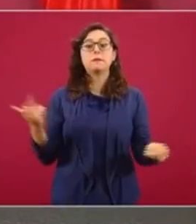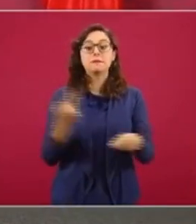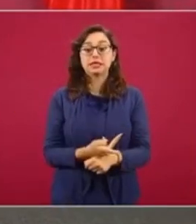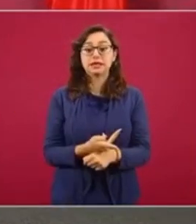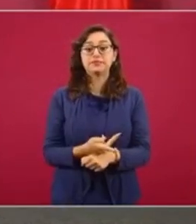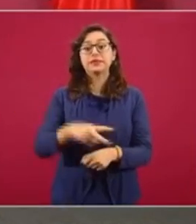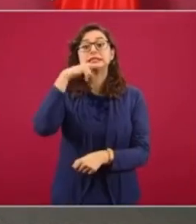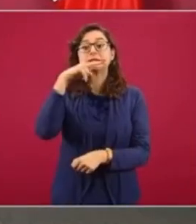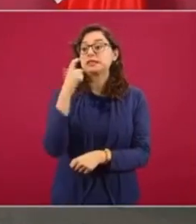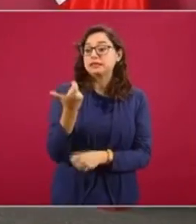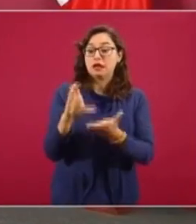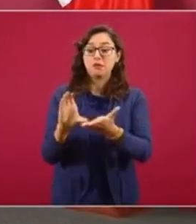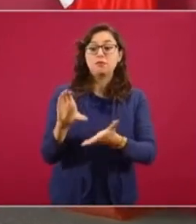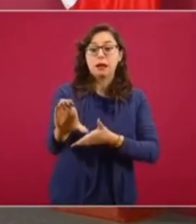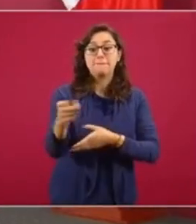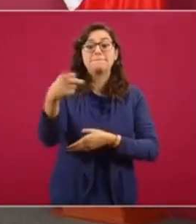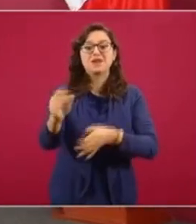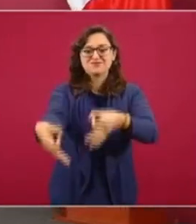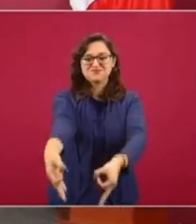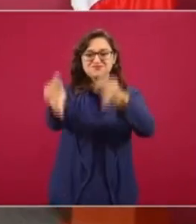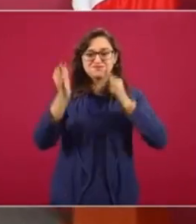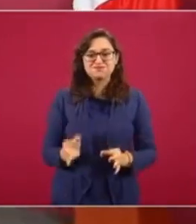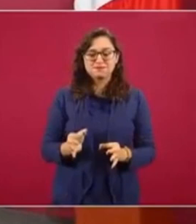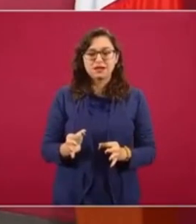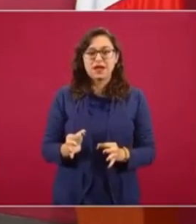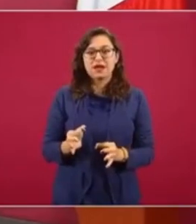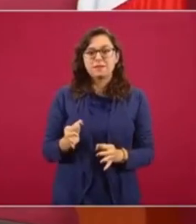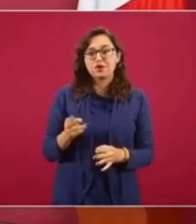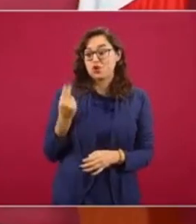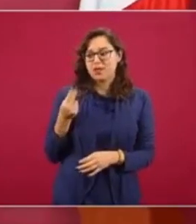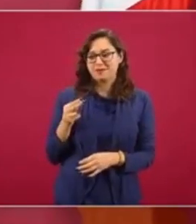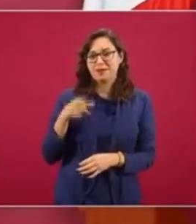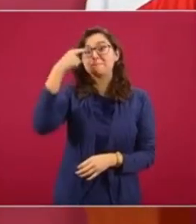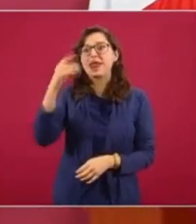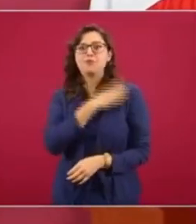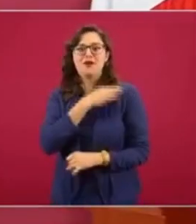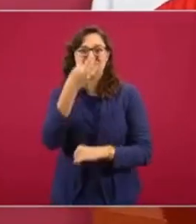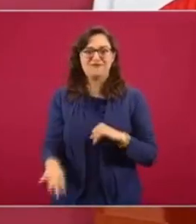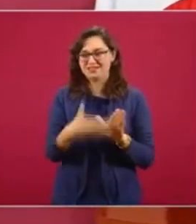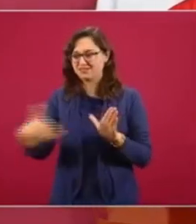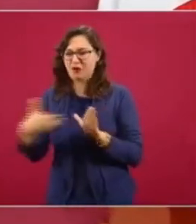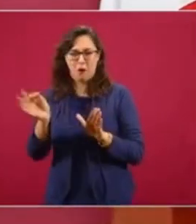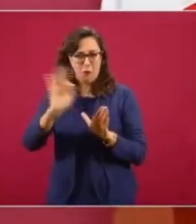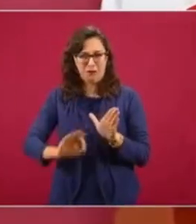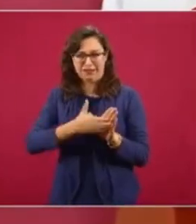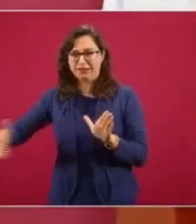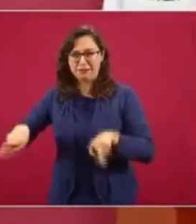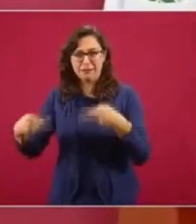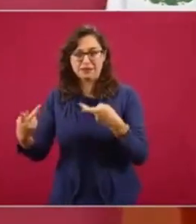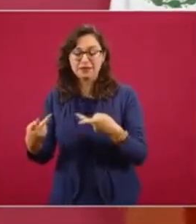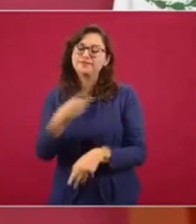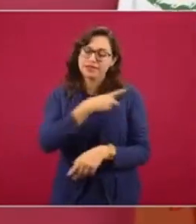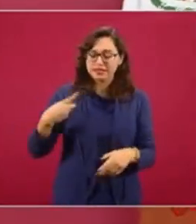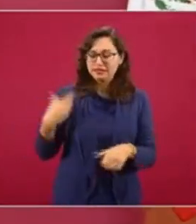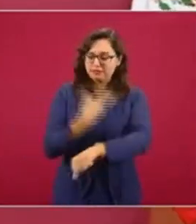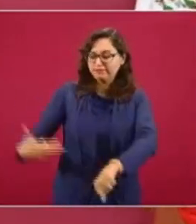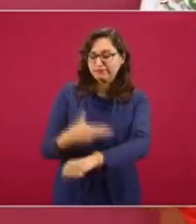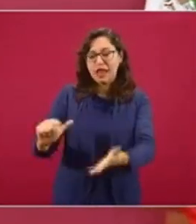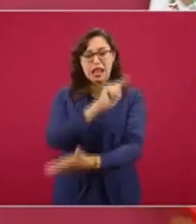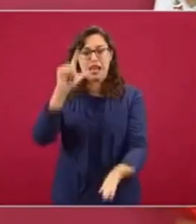aguinaldos para el buen fin, se tuvo que hacer un decreto, todo esto para cumplir con los procedimientos legales. Y